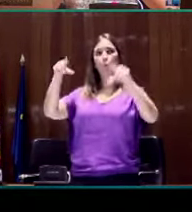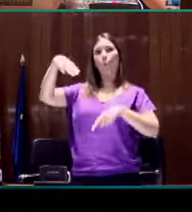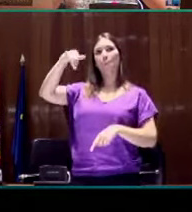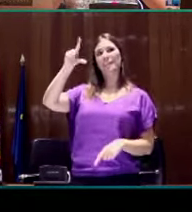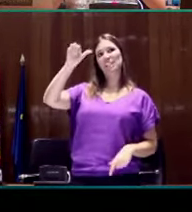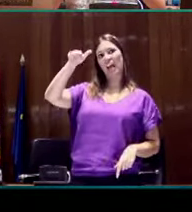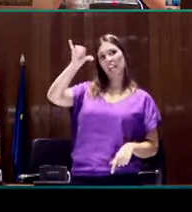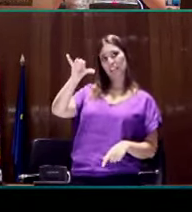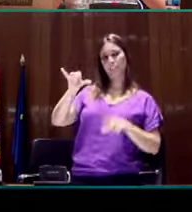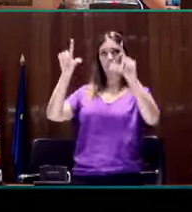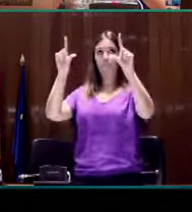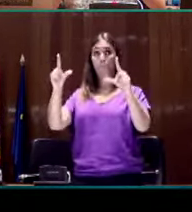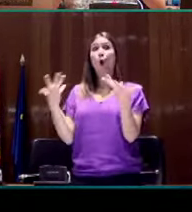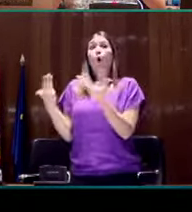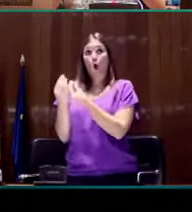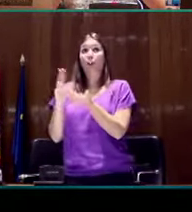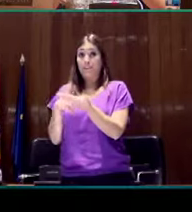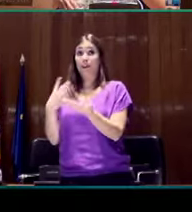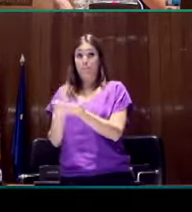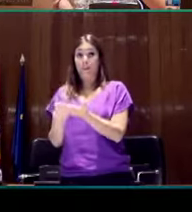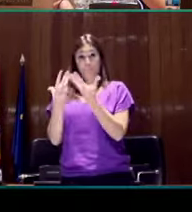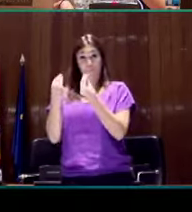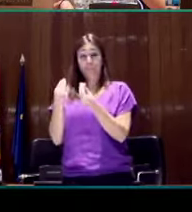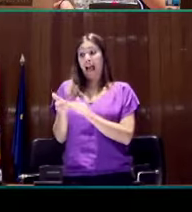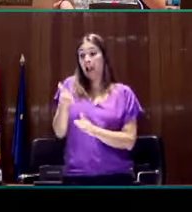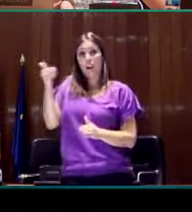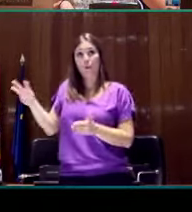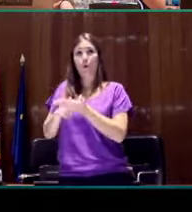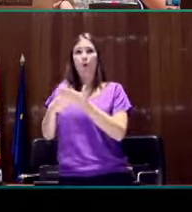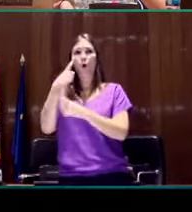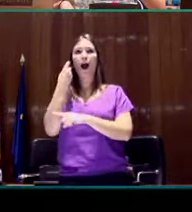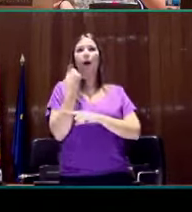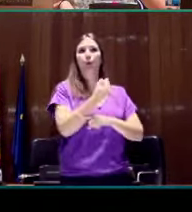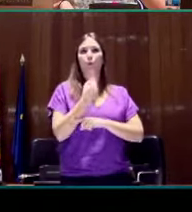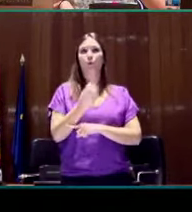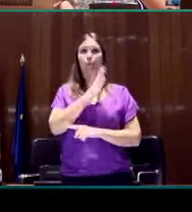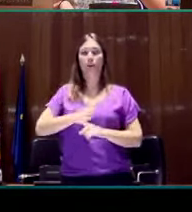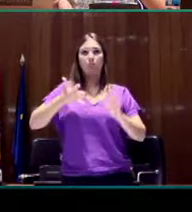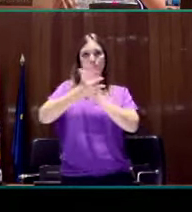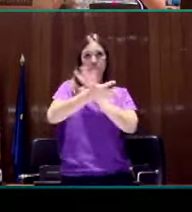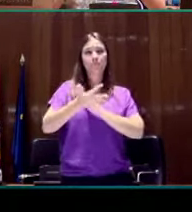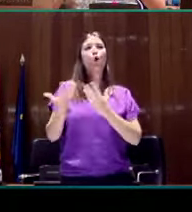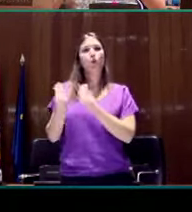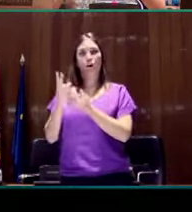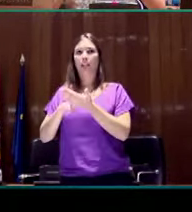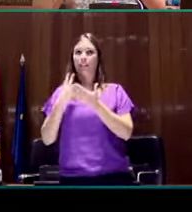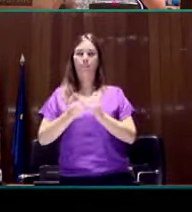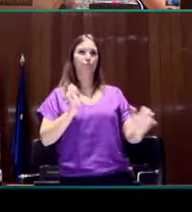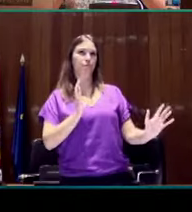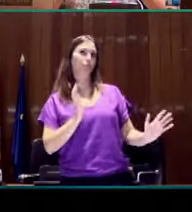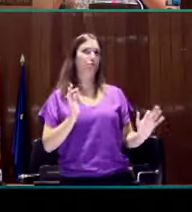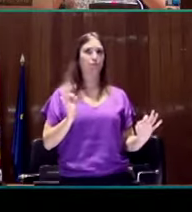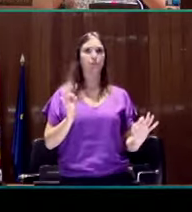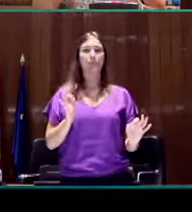y con el intérprete, los intérpretes estaban también al lado para poder apoyar las explicaciones que teníamos que dar, y vemos